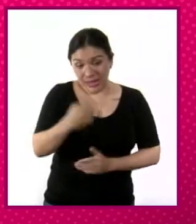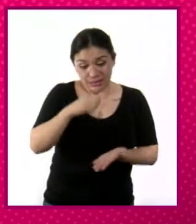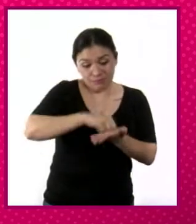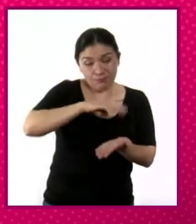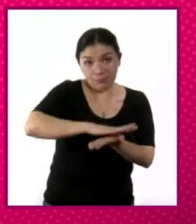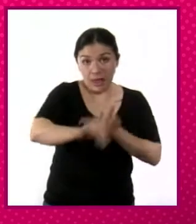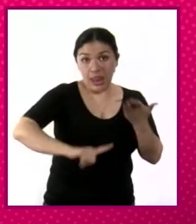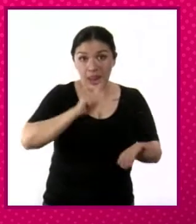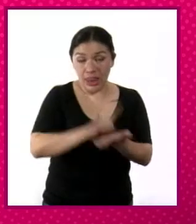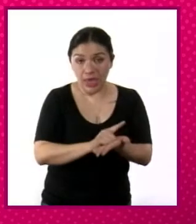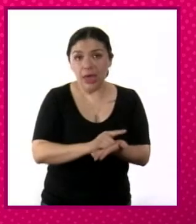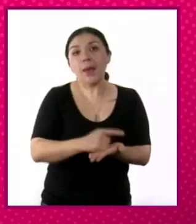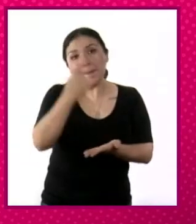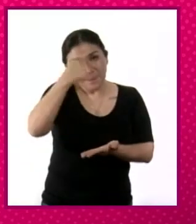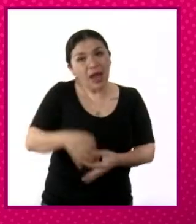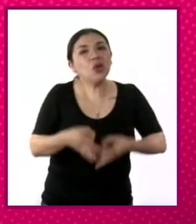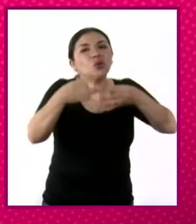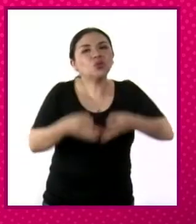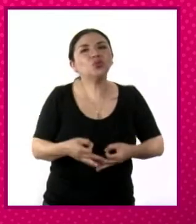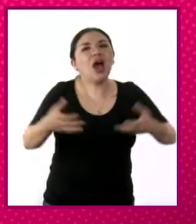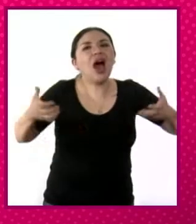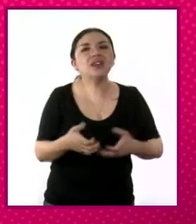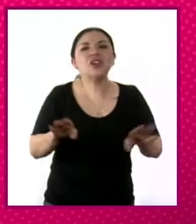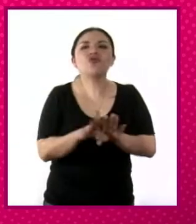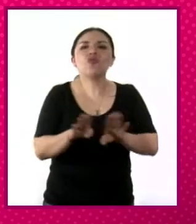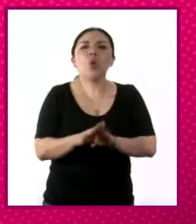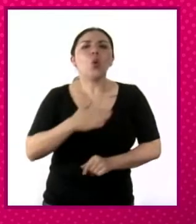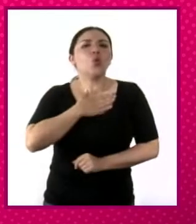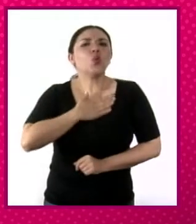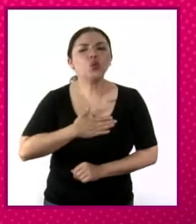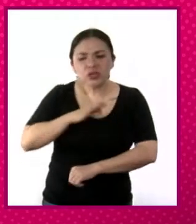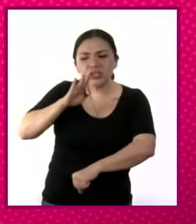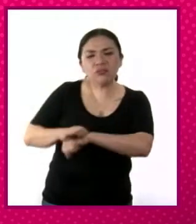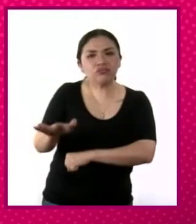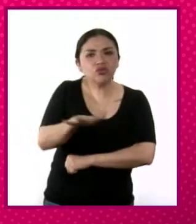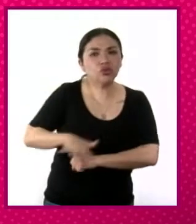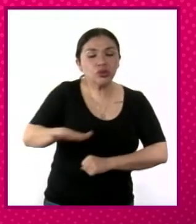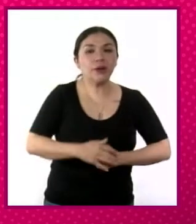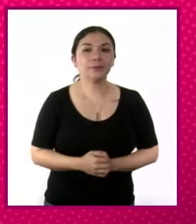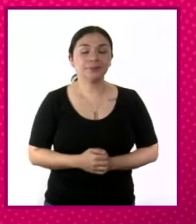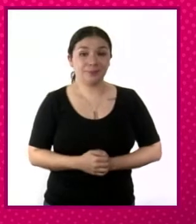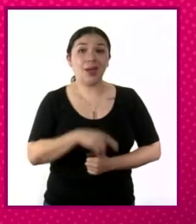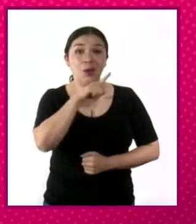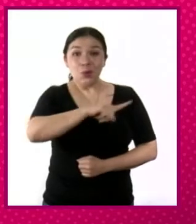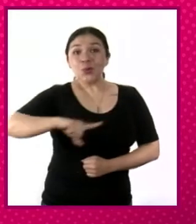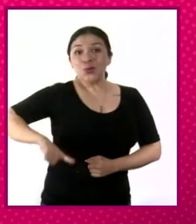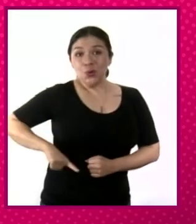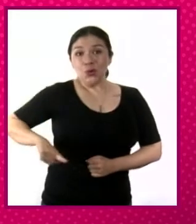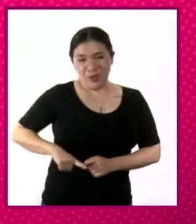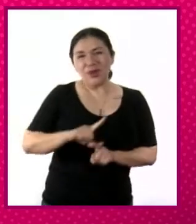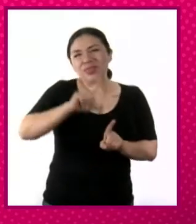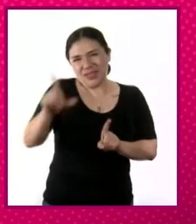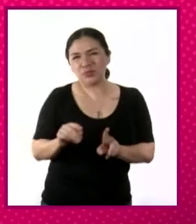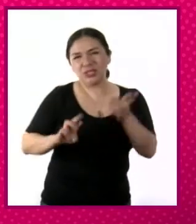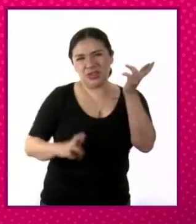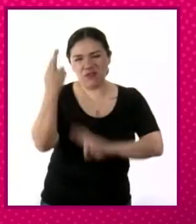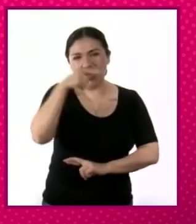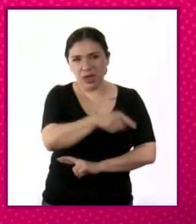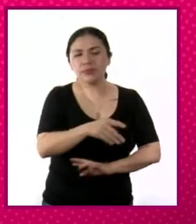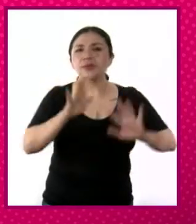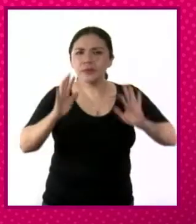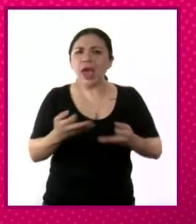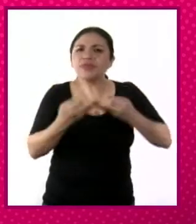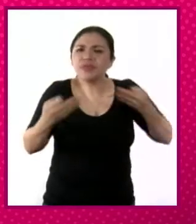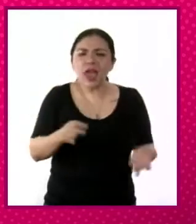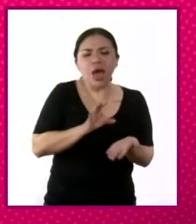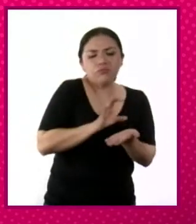Estado que propiamente como un acto de justicia social. El Estado porrevolucionario reparte